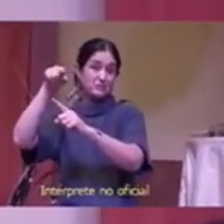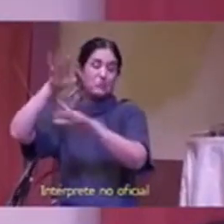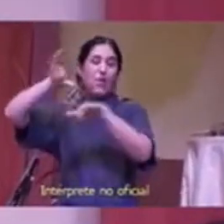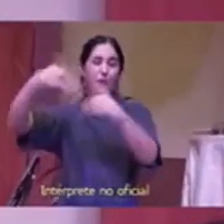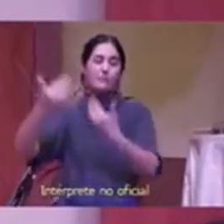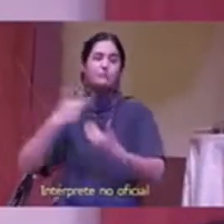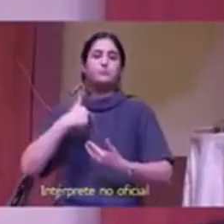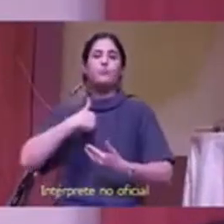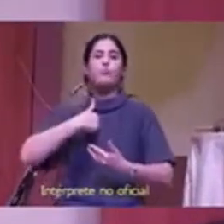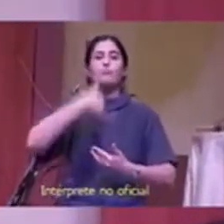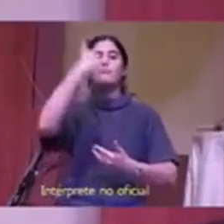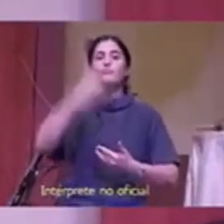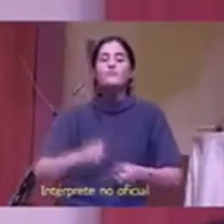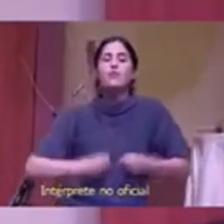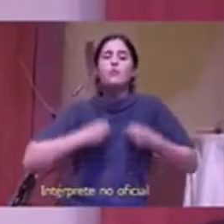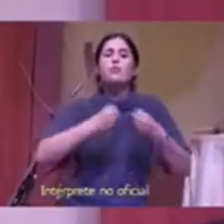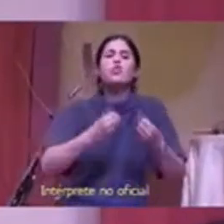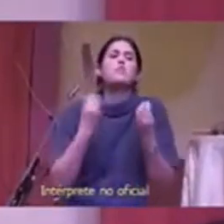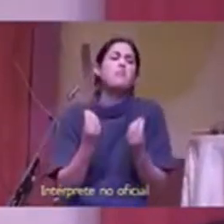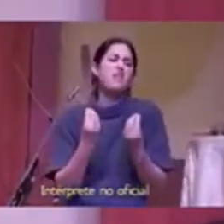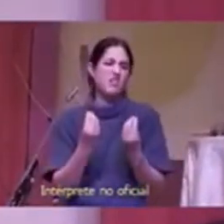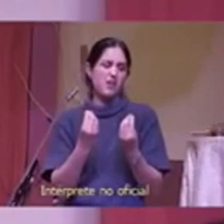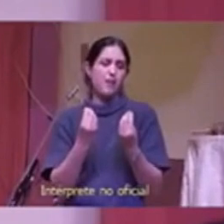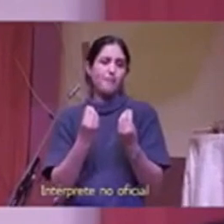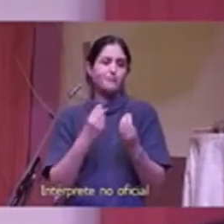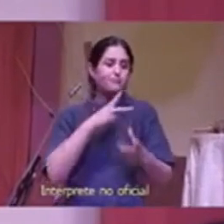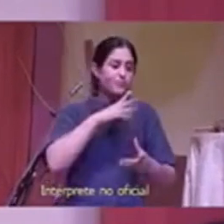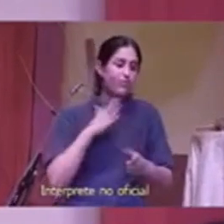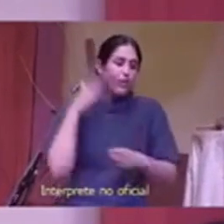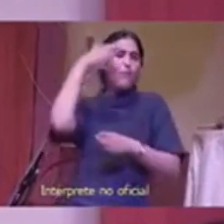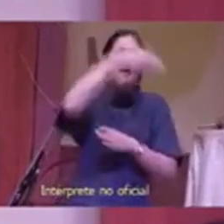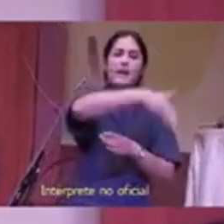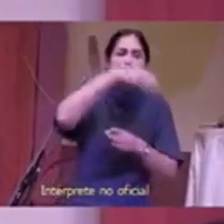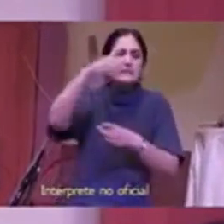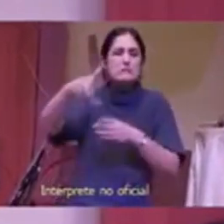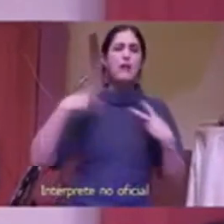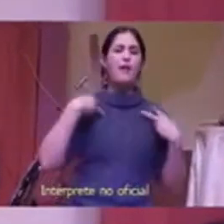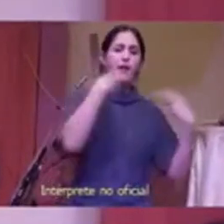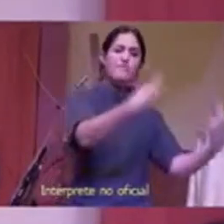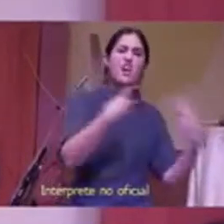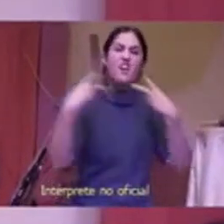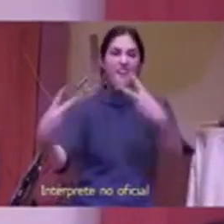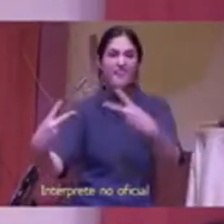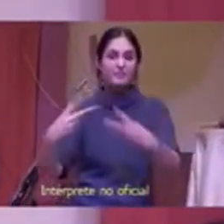para llevar el Evangelio a lugares oscuros que todavía no se nos ocurrieron para tener